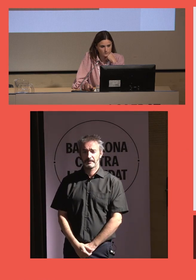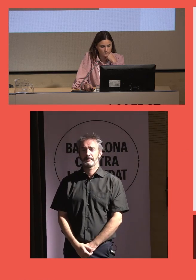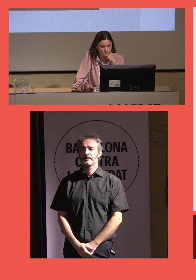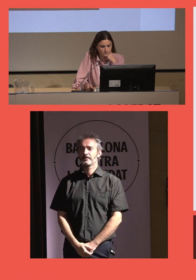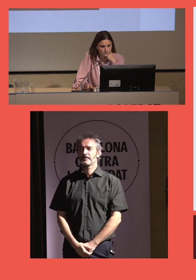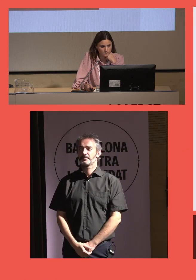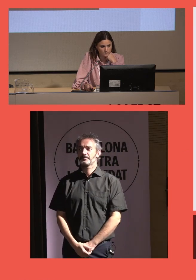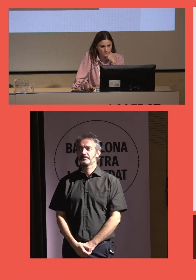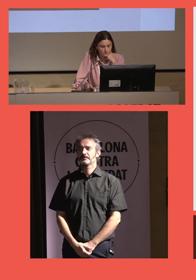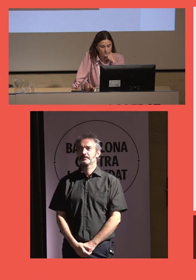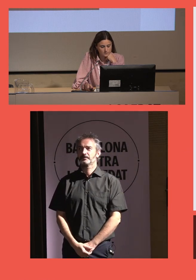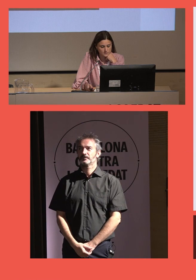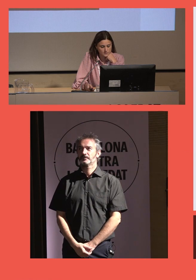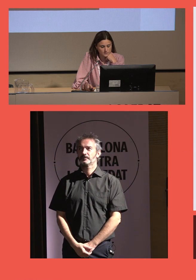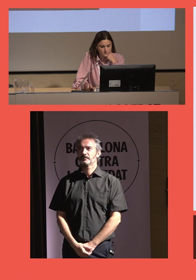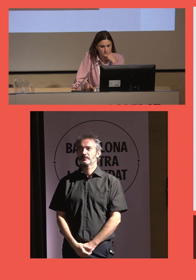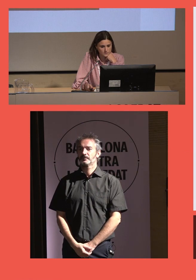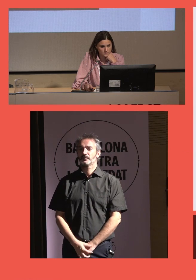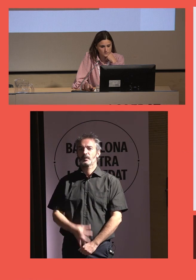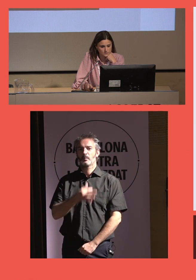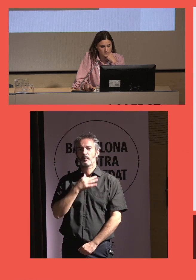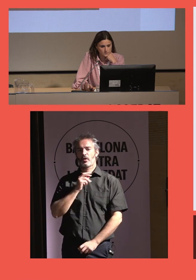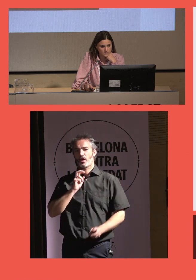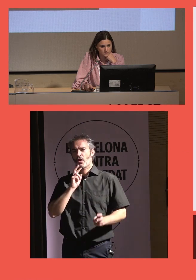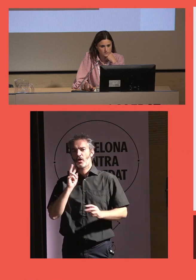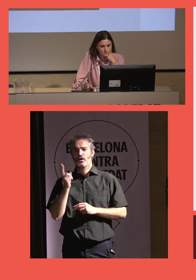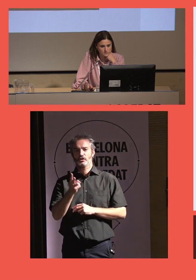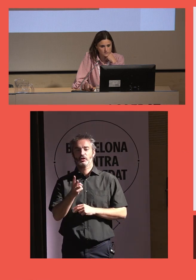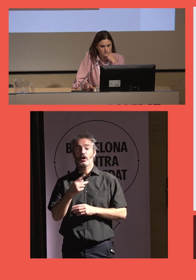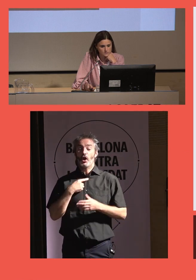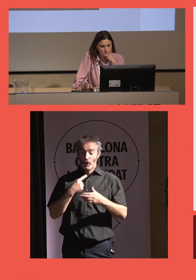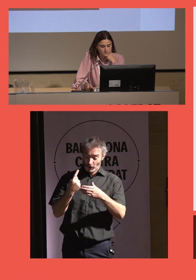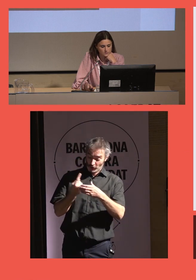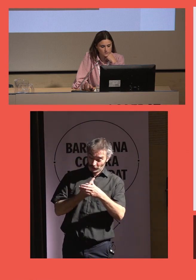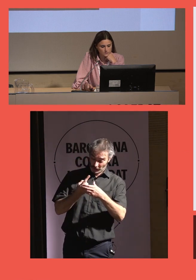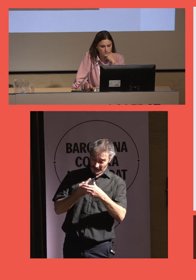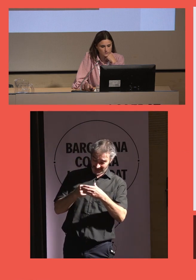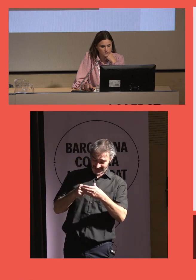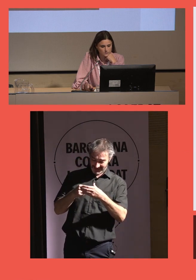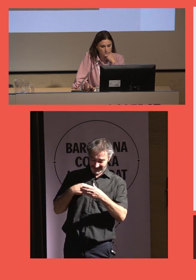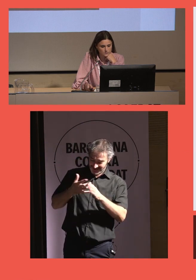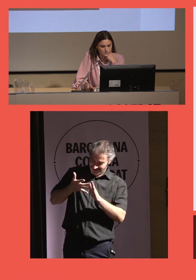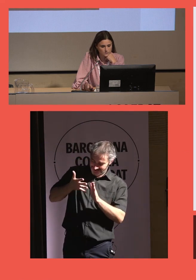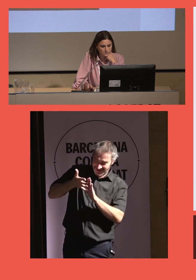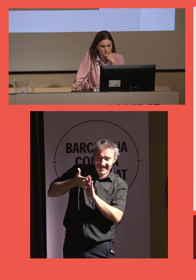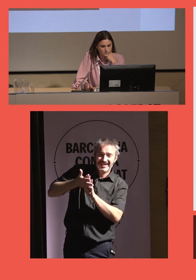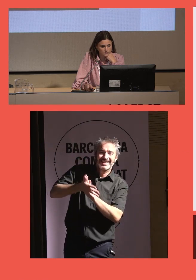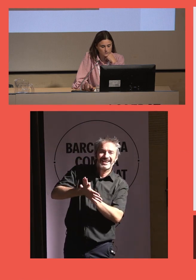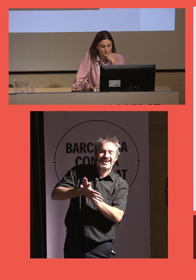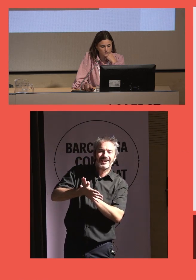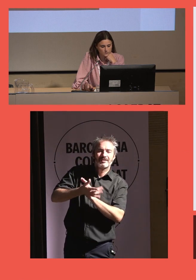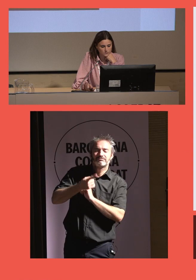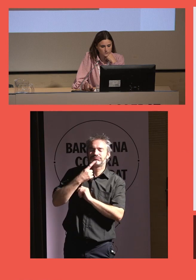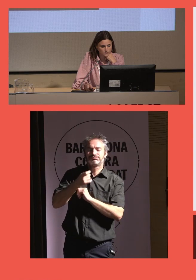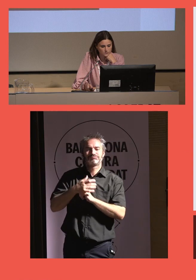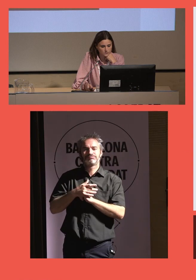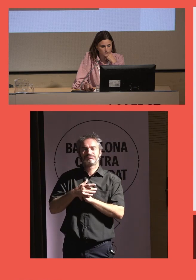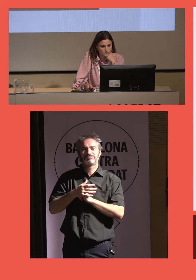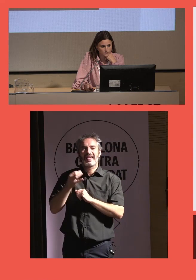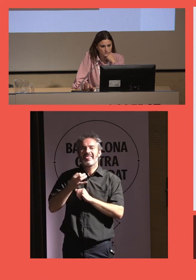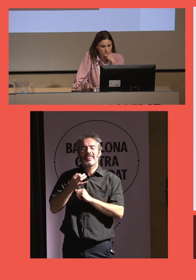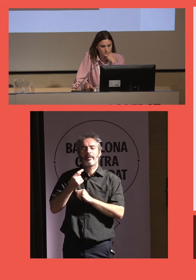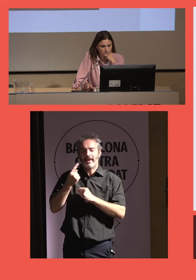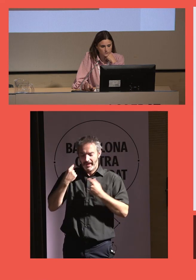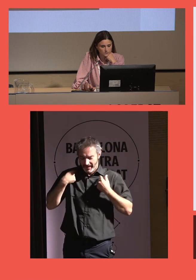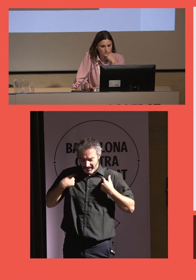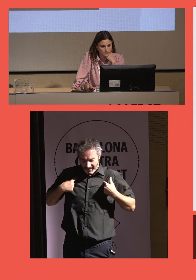La soledad. No se puede especificar con palabras lo que es la soledad. Hay que sentirla. Pero